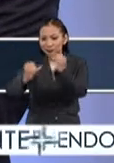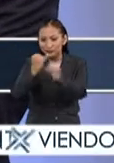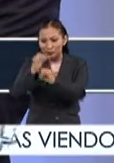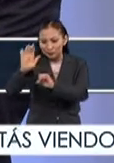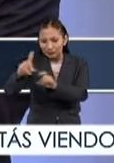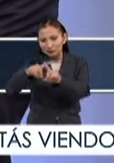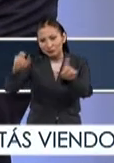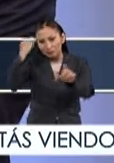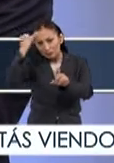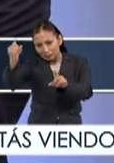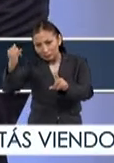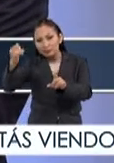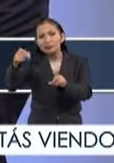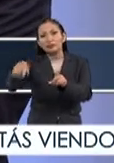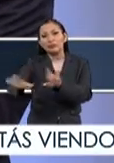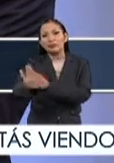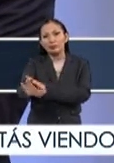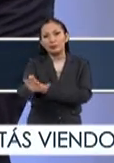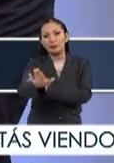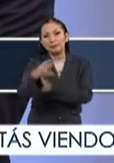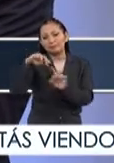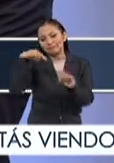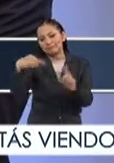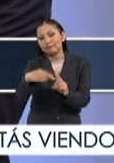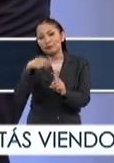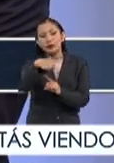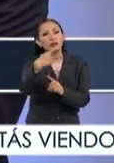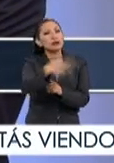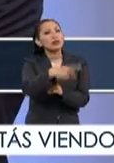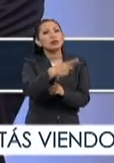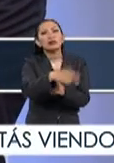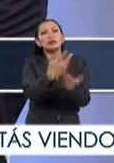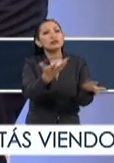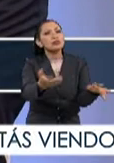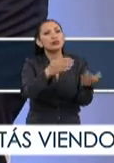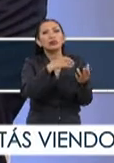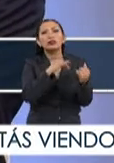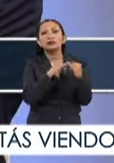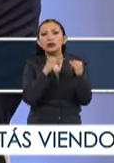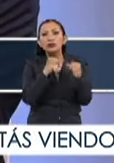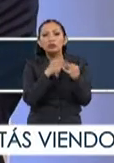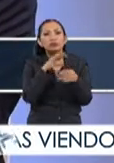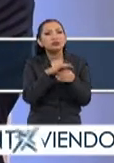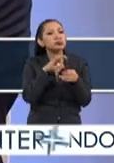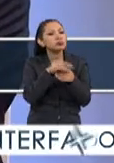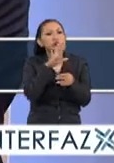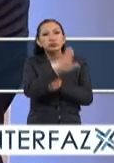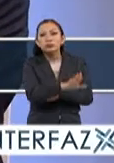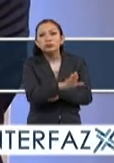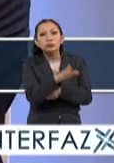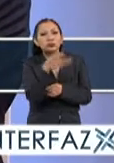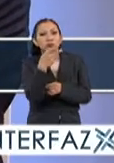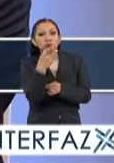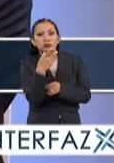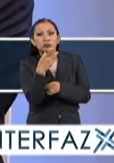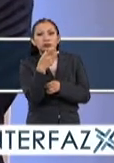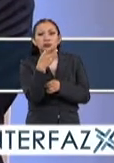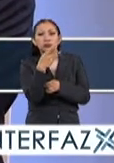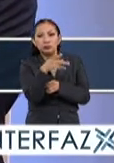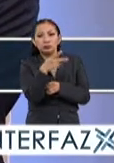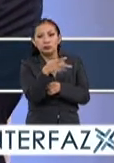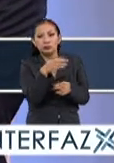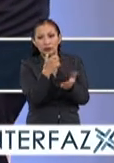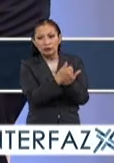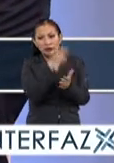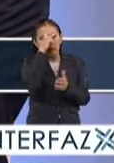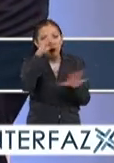internacionales se manejan desde distintas perspectivas. ¿Ustedes desde el Instituto